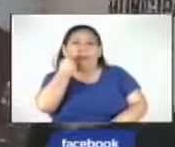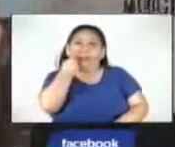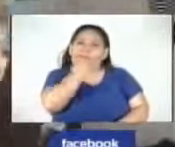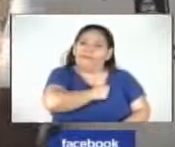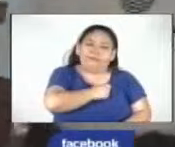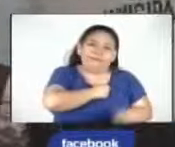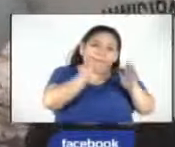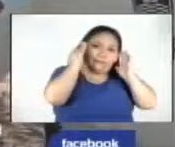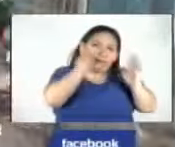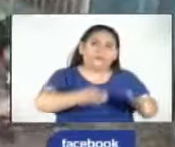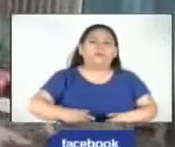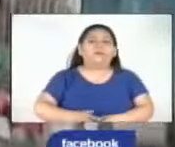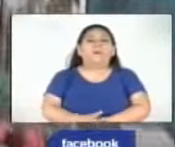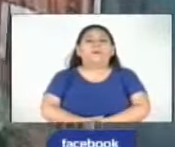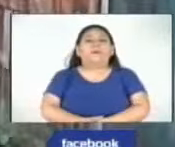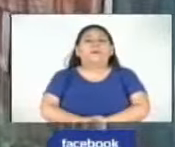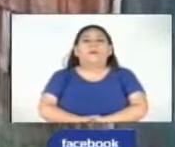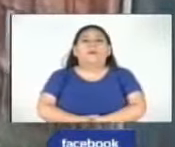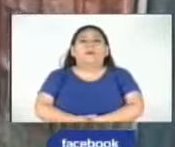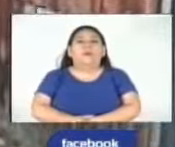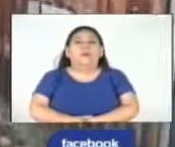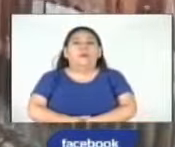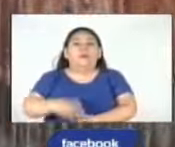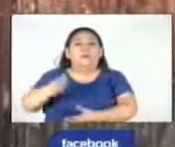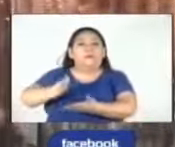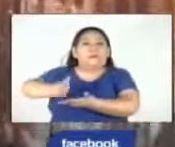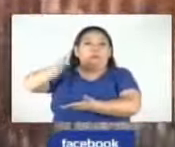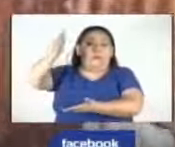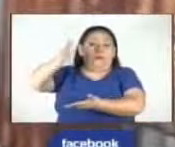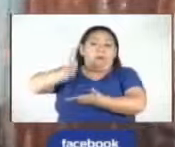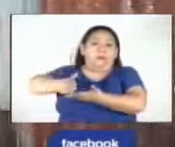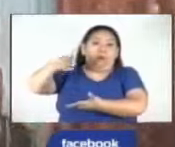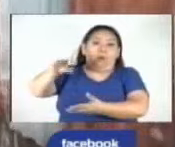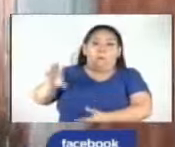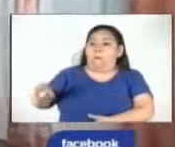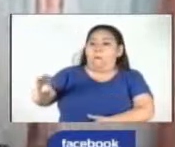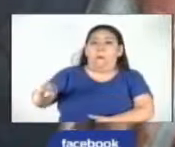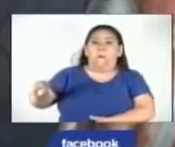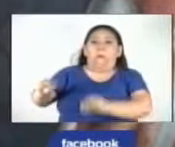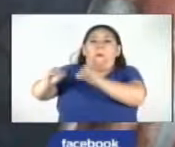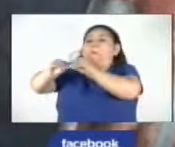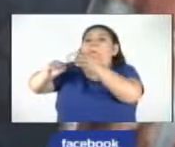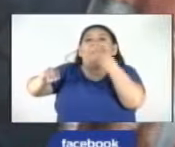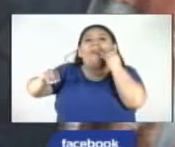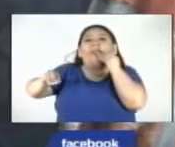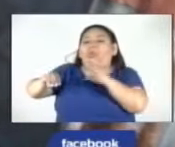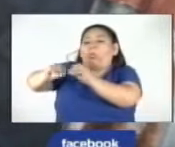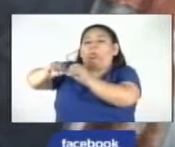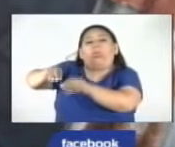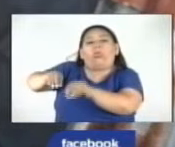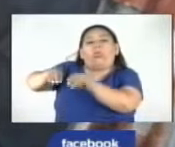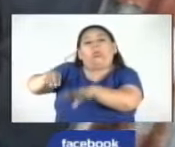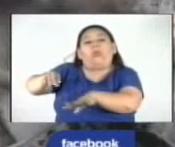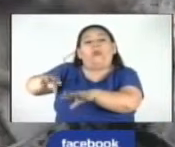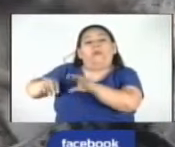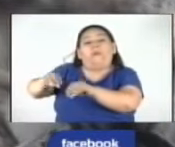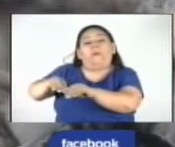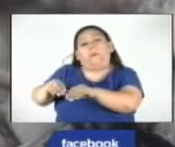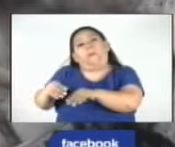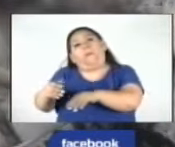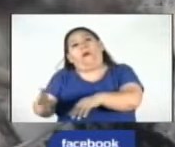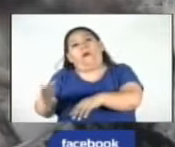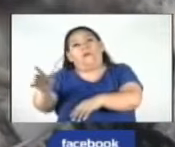maltrato. Dice que la vio mal desde ayer, en la mañana que se fue y que andaba espumando y moribunda. Pero aún así, pues,